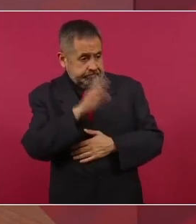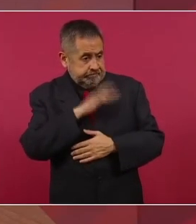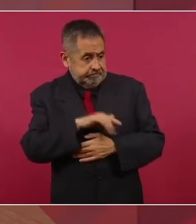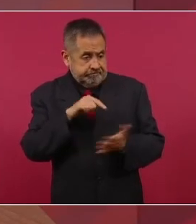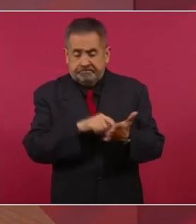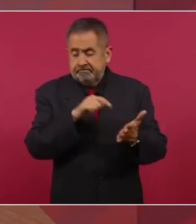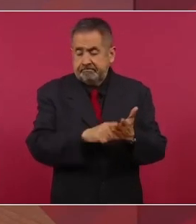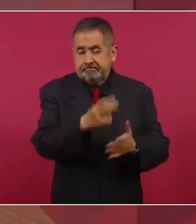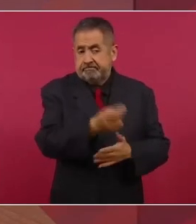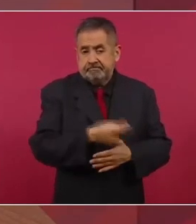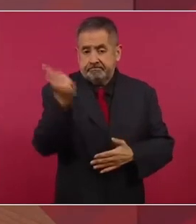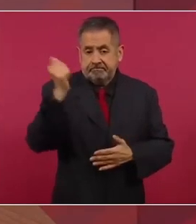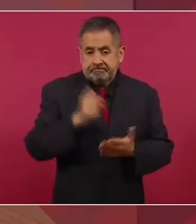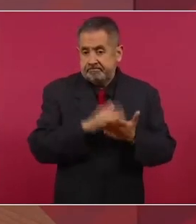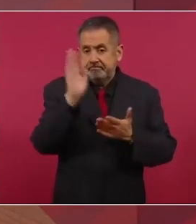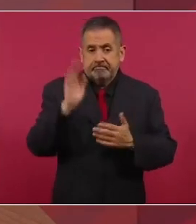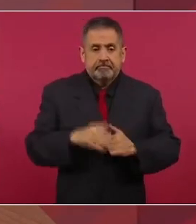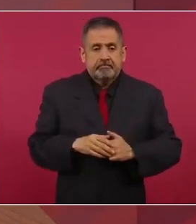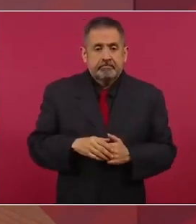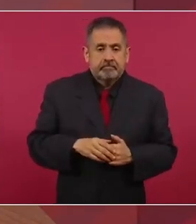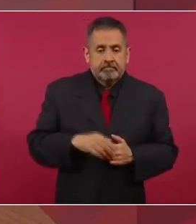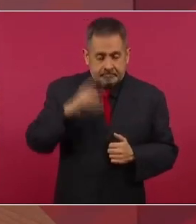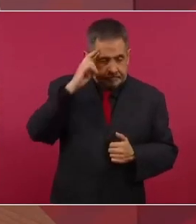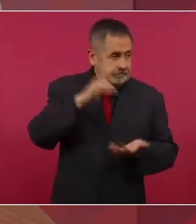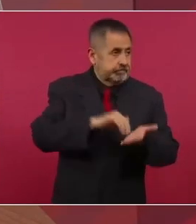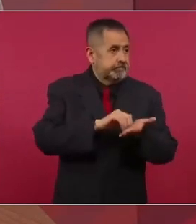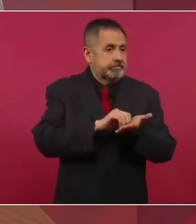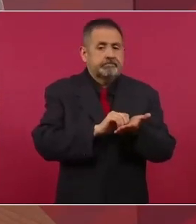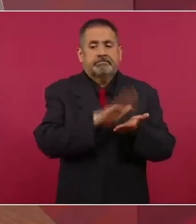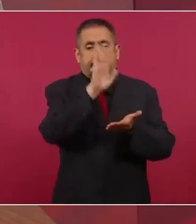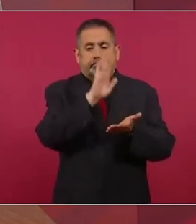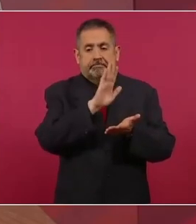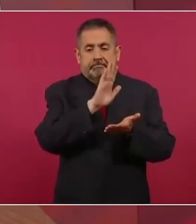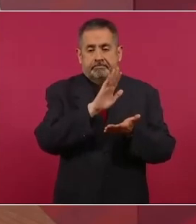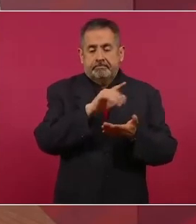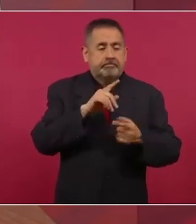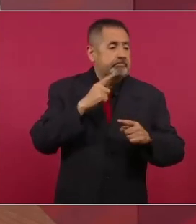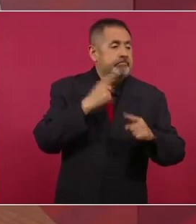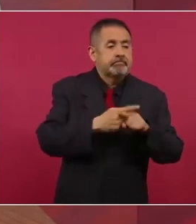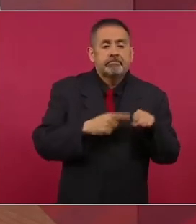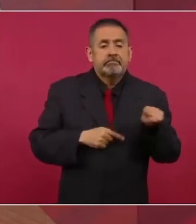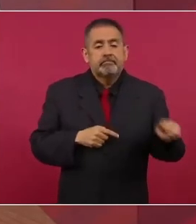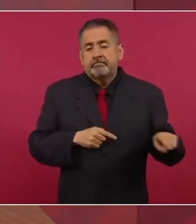el expulsar por